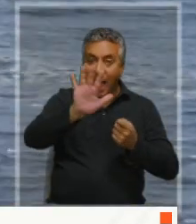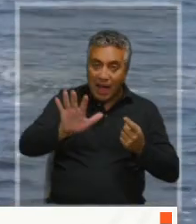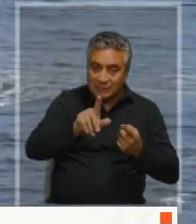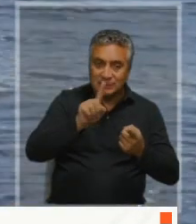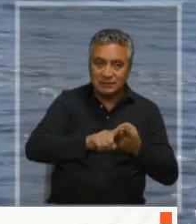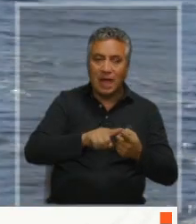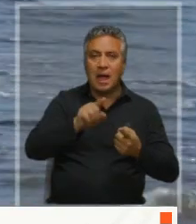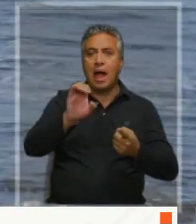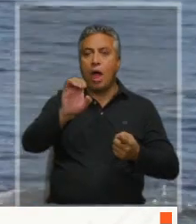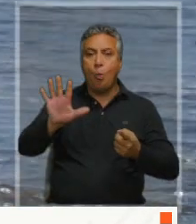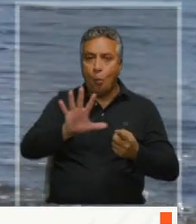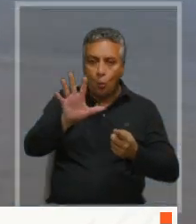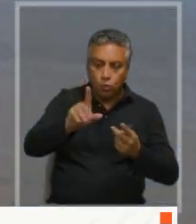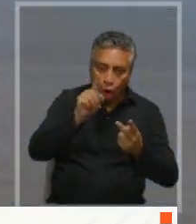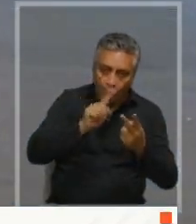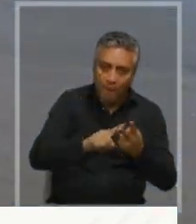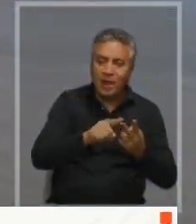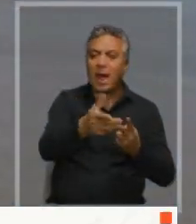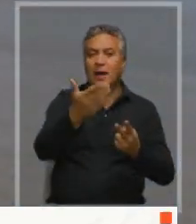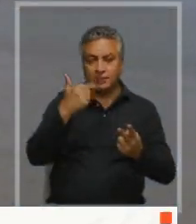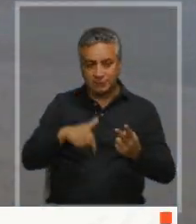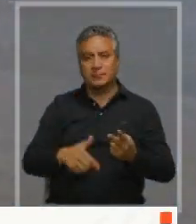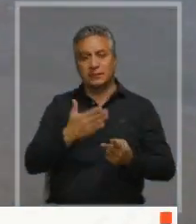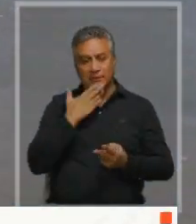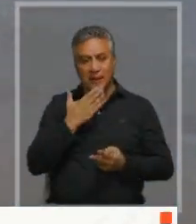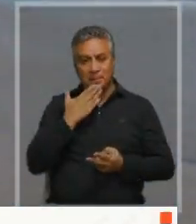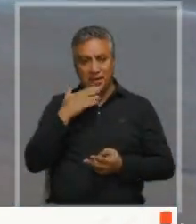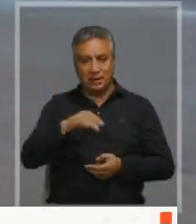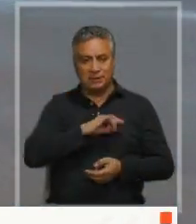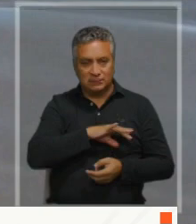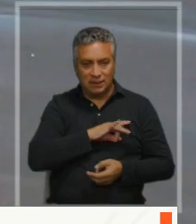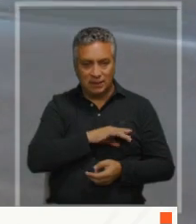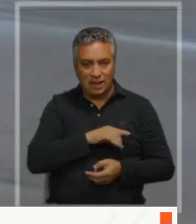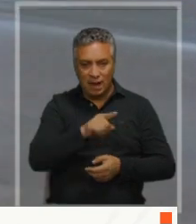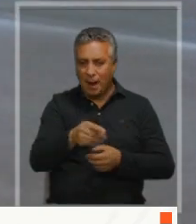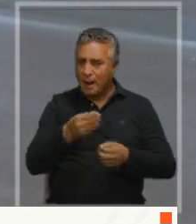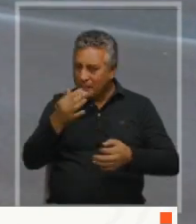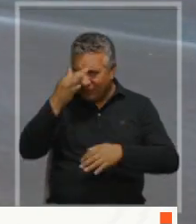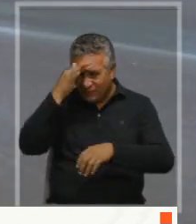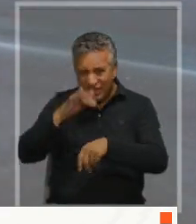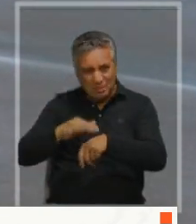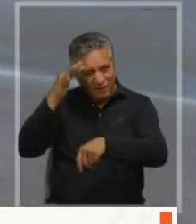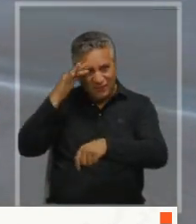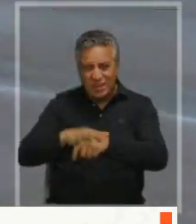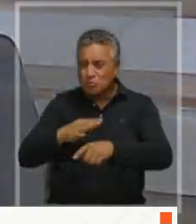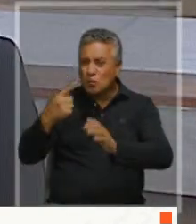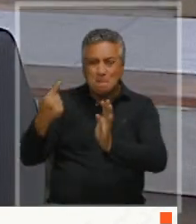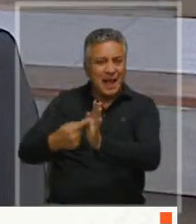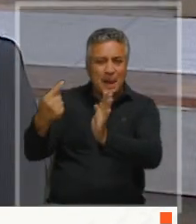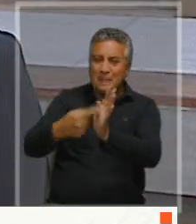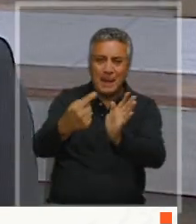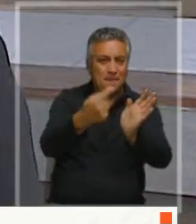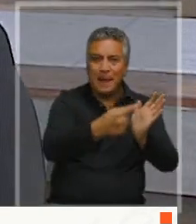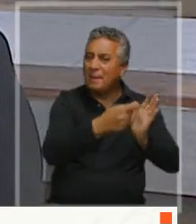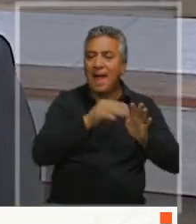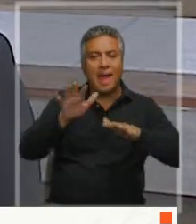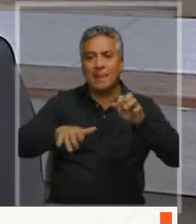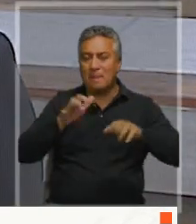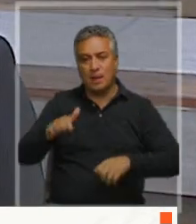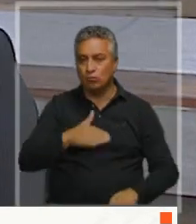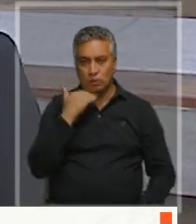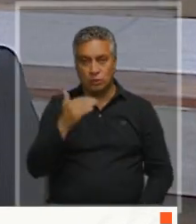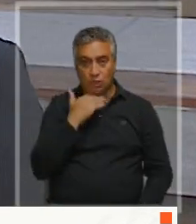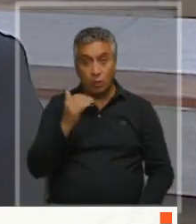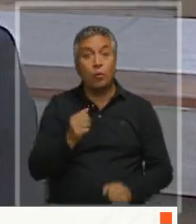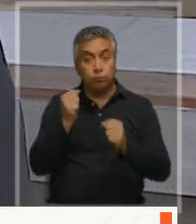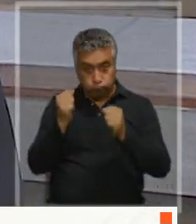Chile hay 14 regiones con casos activos, decenas de especies infectadas y miles de animales muertos. Se puede producir el traspaso